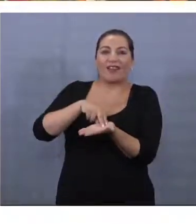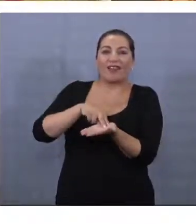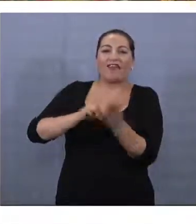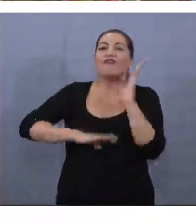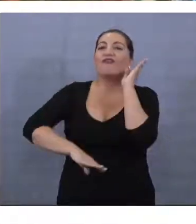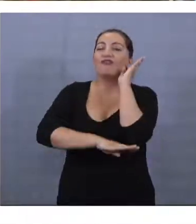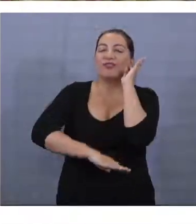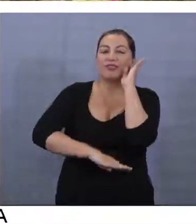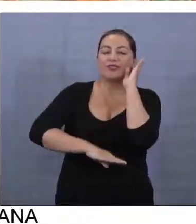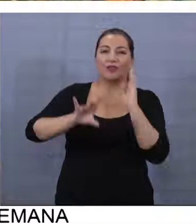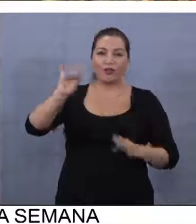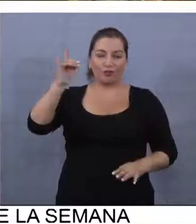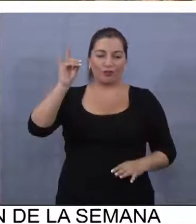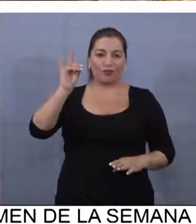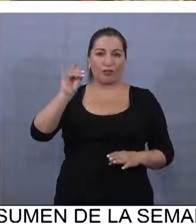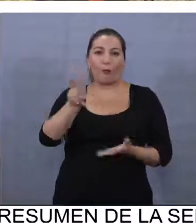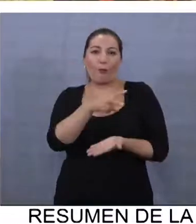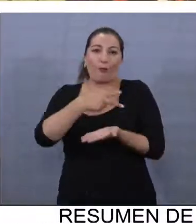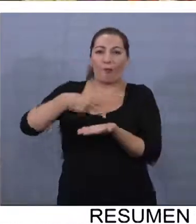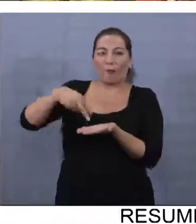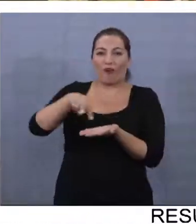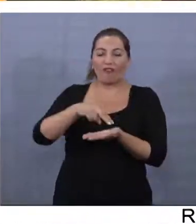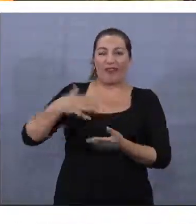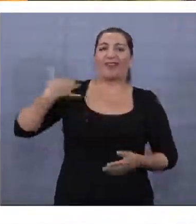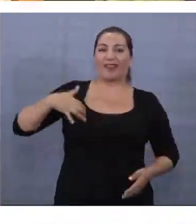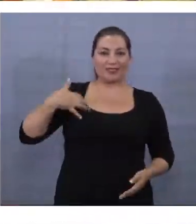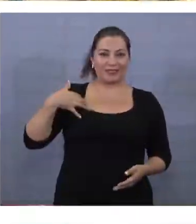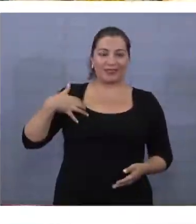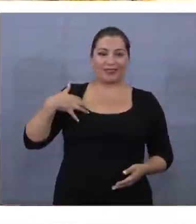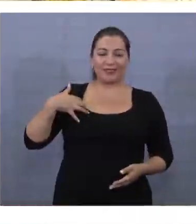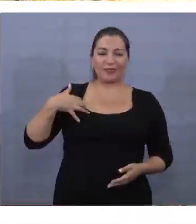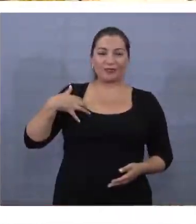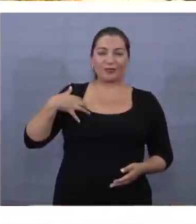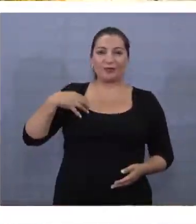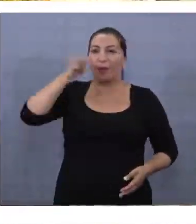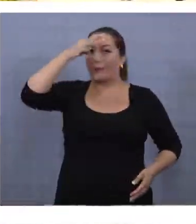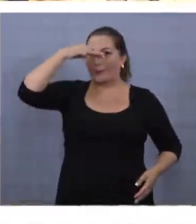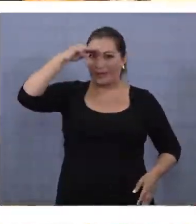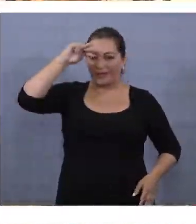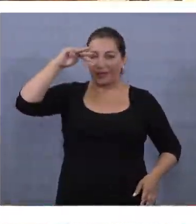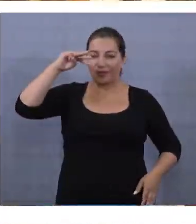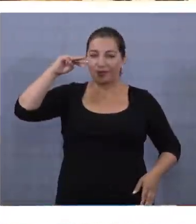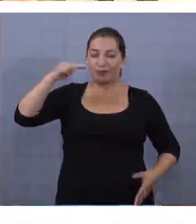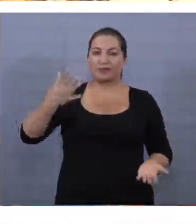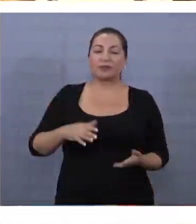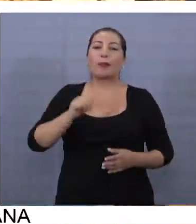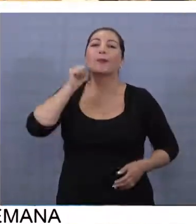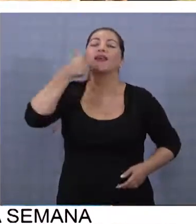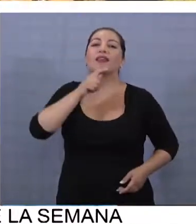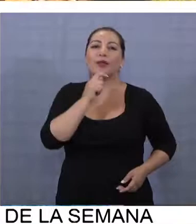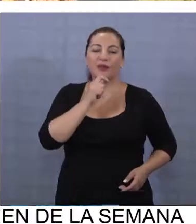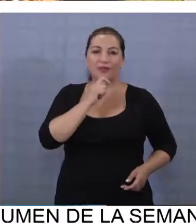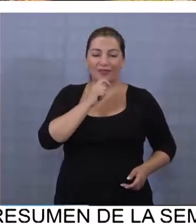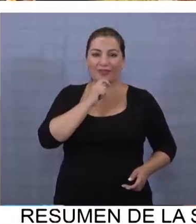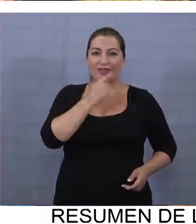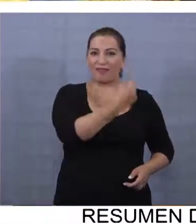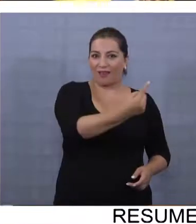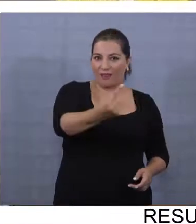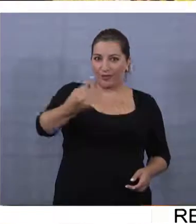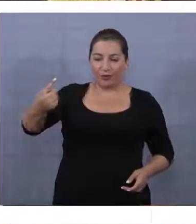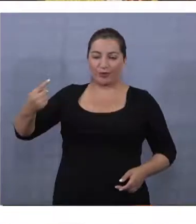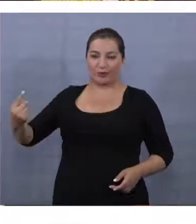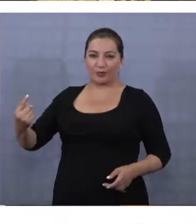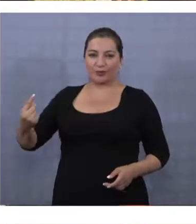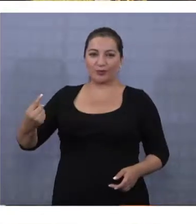y movimientos Argentina, México y mañana vamos a tener un taller sobre cada uno de